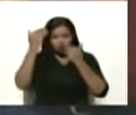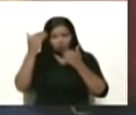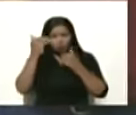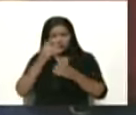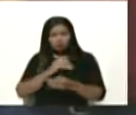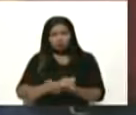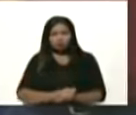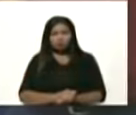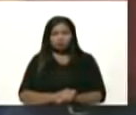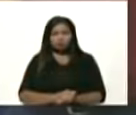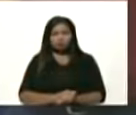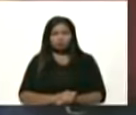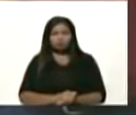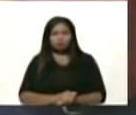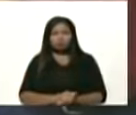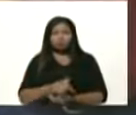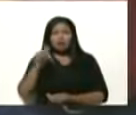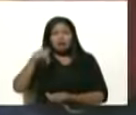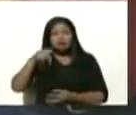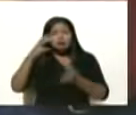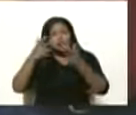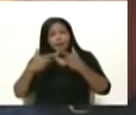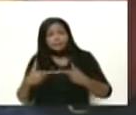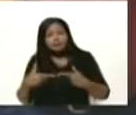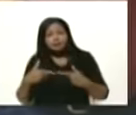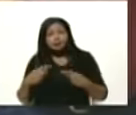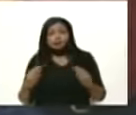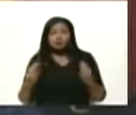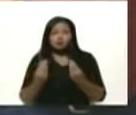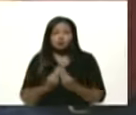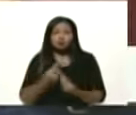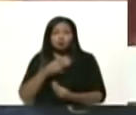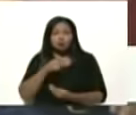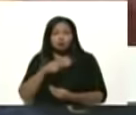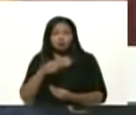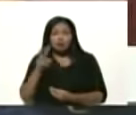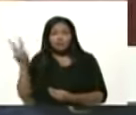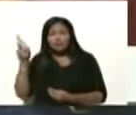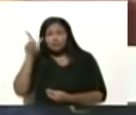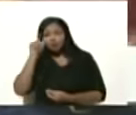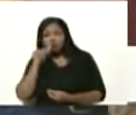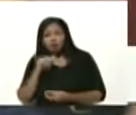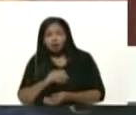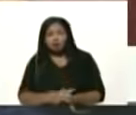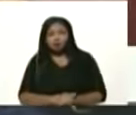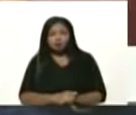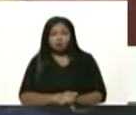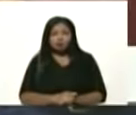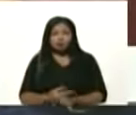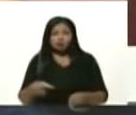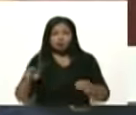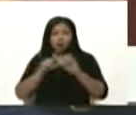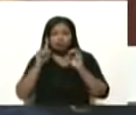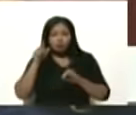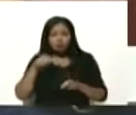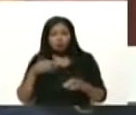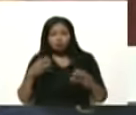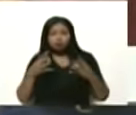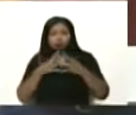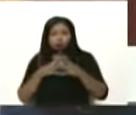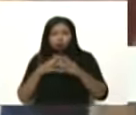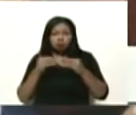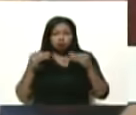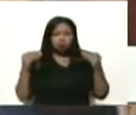Desde aquí, desde esta empresa, como usted ve, de venezolanos para venezolanos y con todos